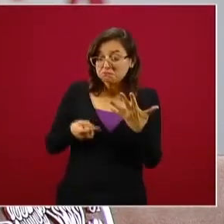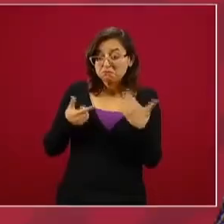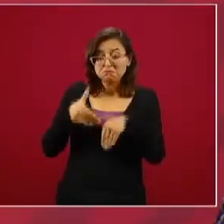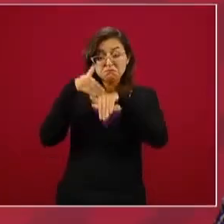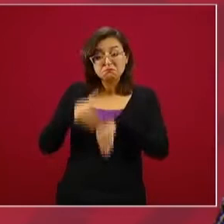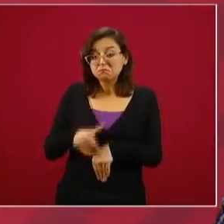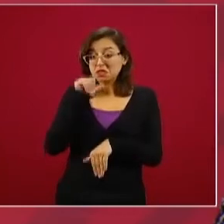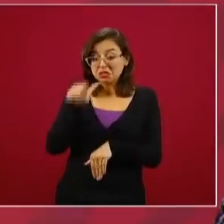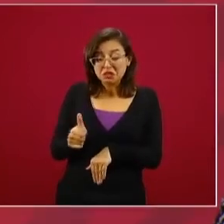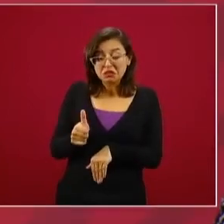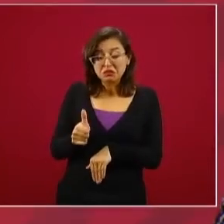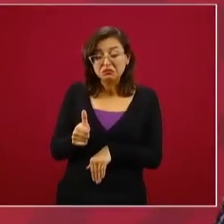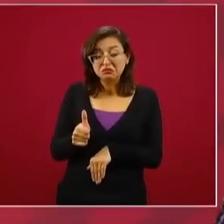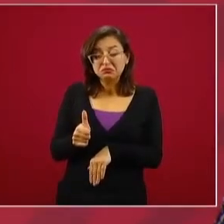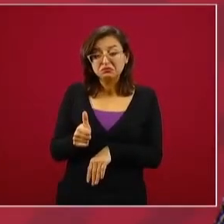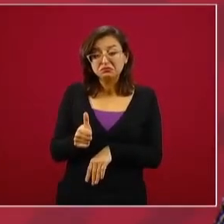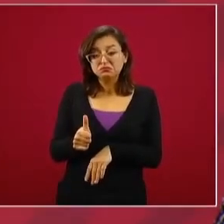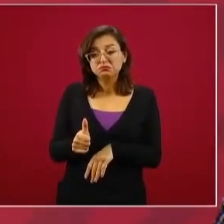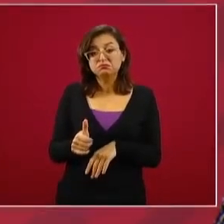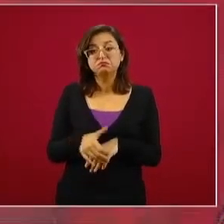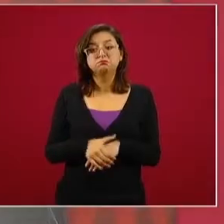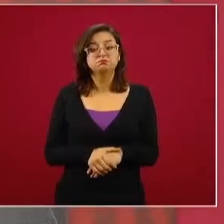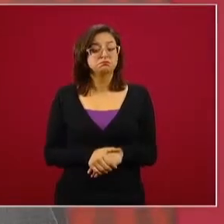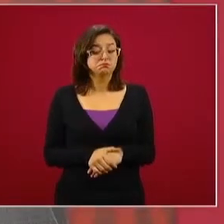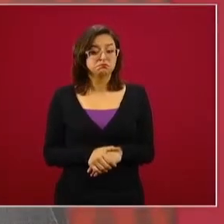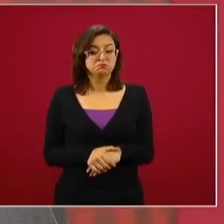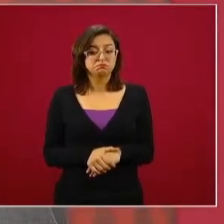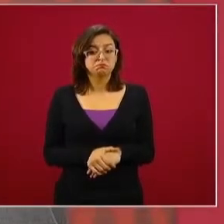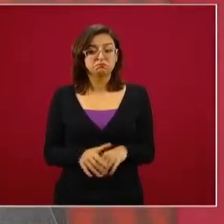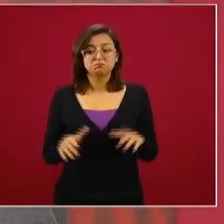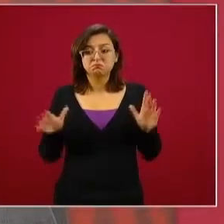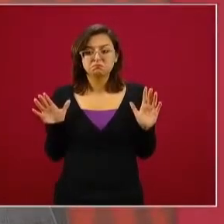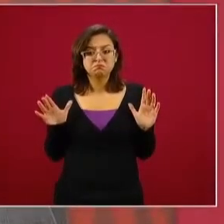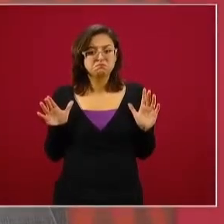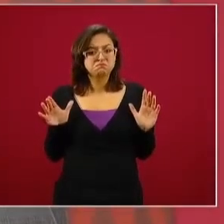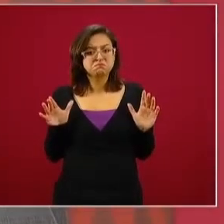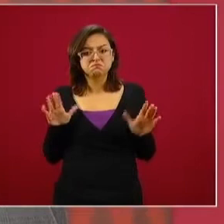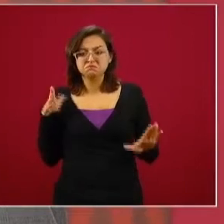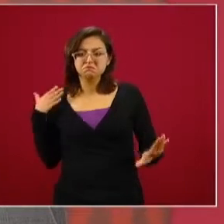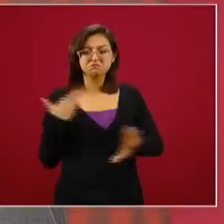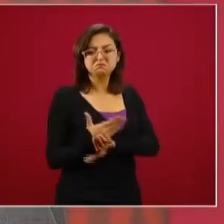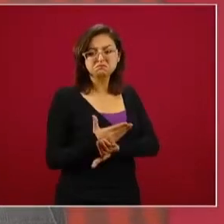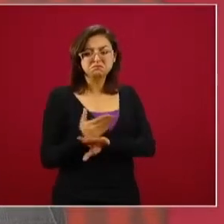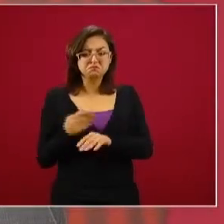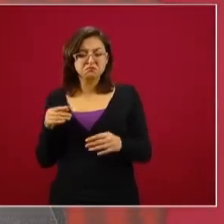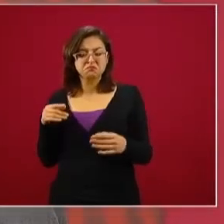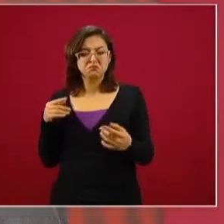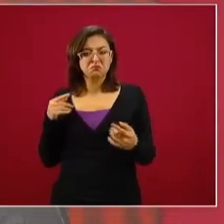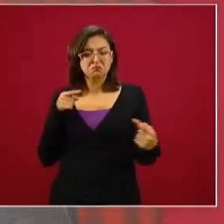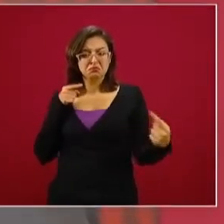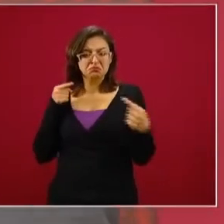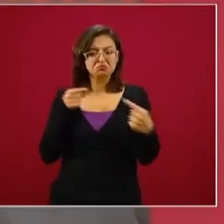plan, no habrá controversia, no